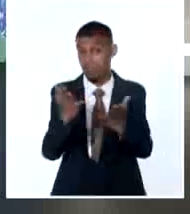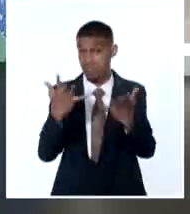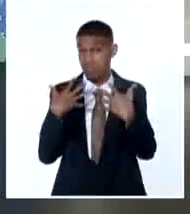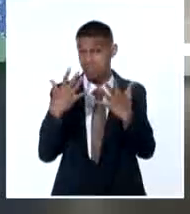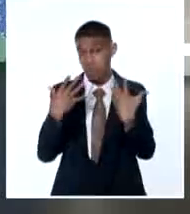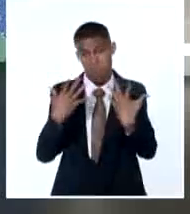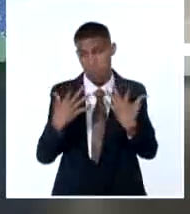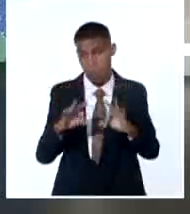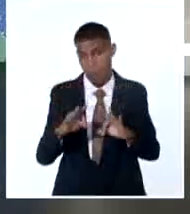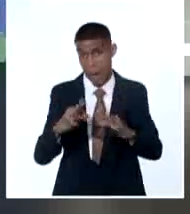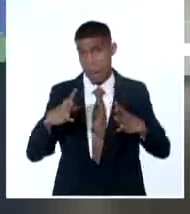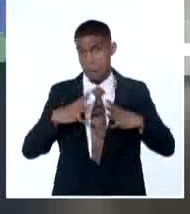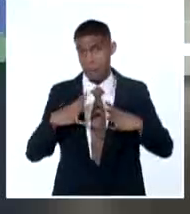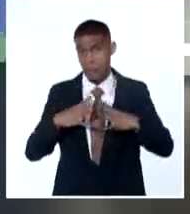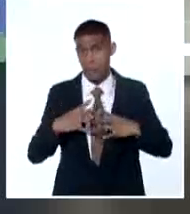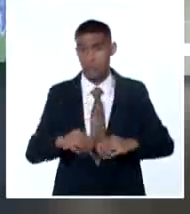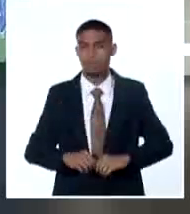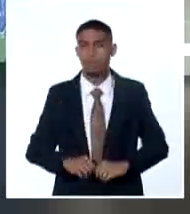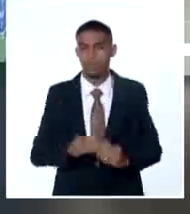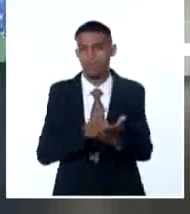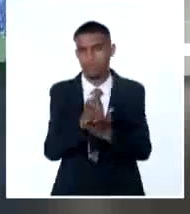de este mes de agosto. Continúe ahora acá en la sintonía.